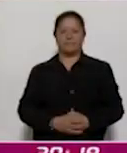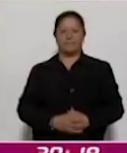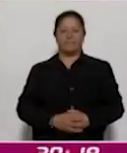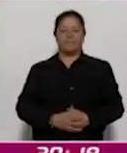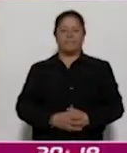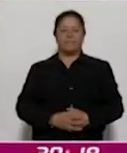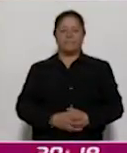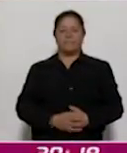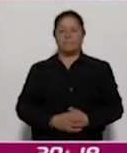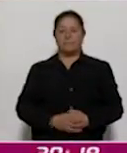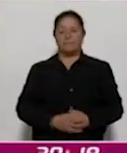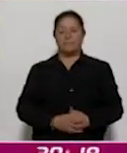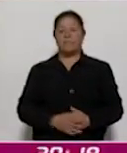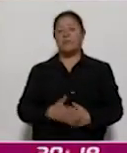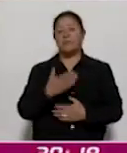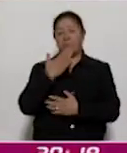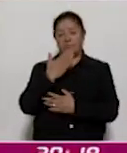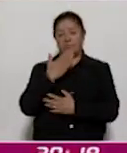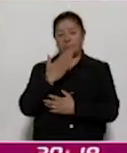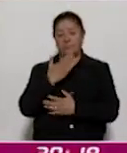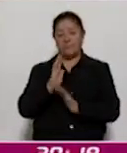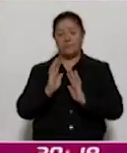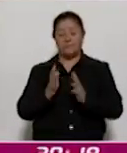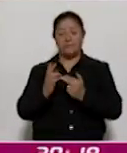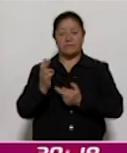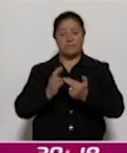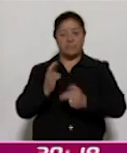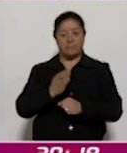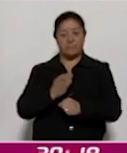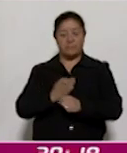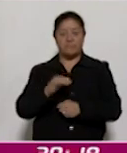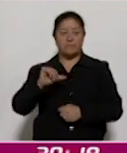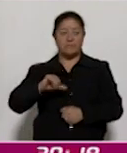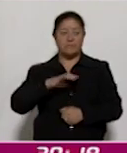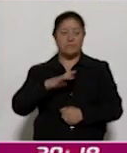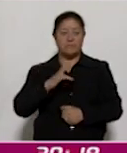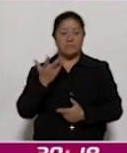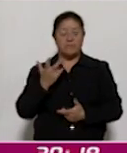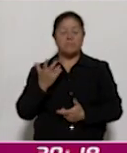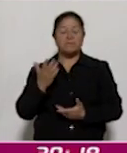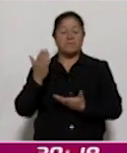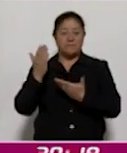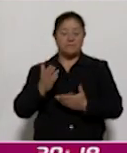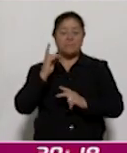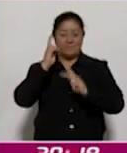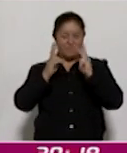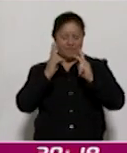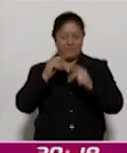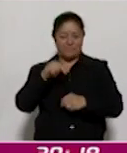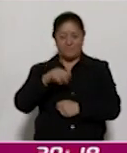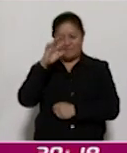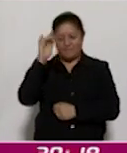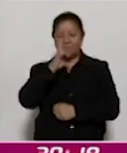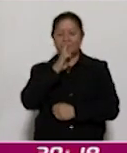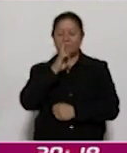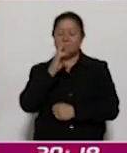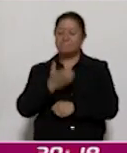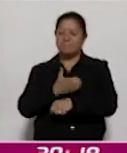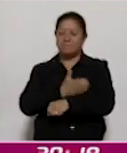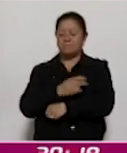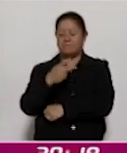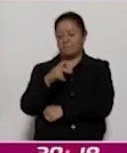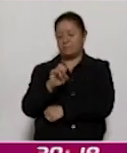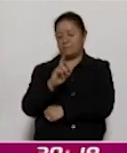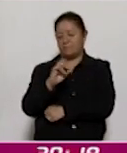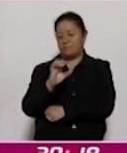Bien, ya estamos de este lado del estudio porque el día de hoy tenemos visitas aquí a Coracid Noticias. Nos acompaña Pedro Aquino Alvarado, quien es